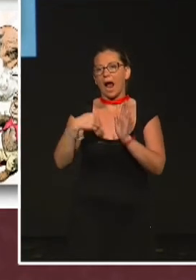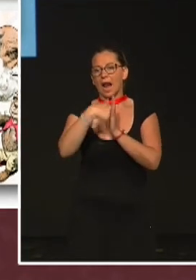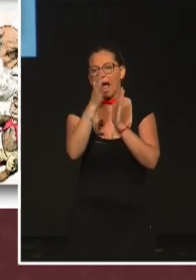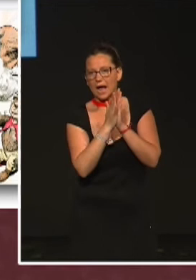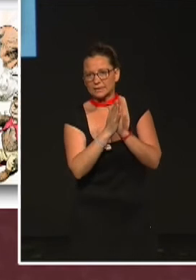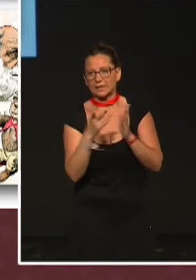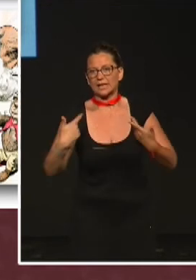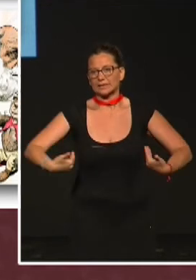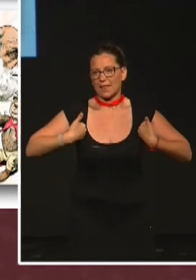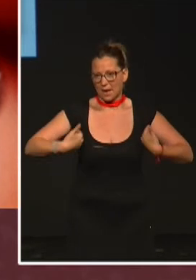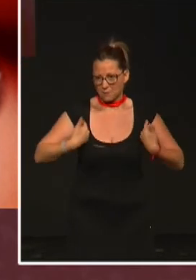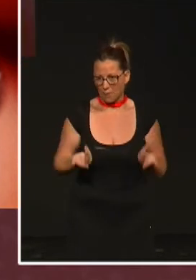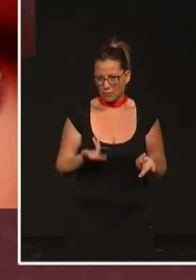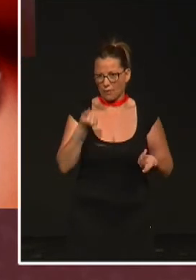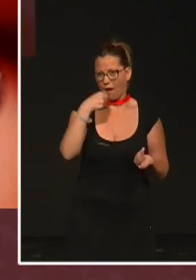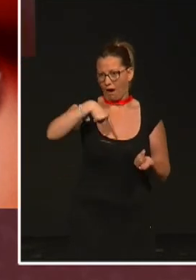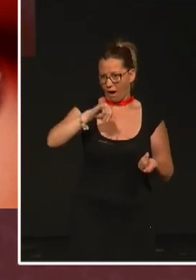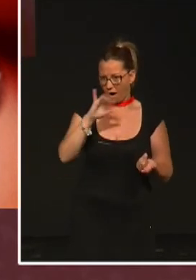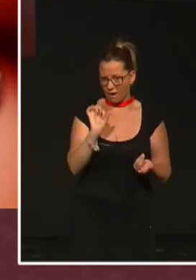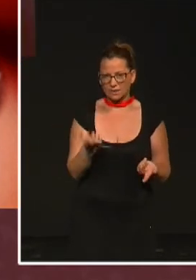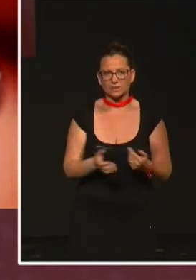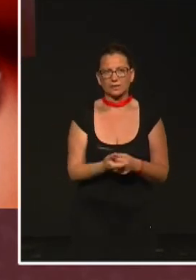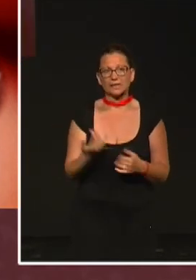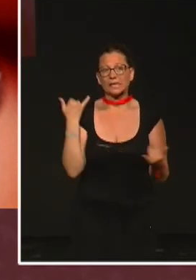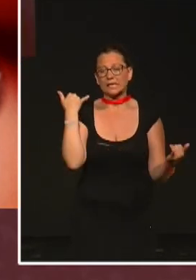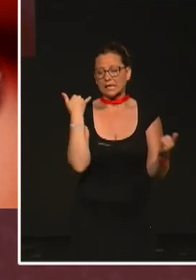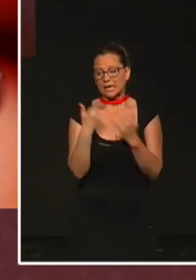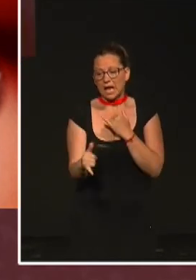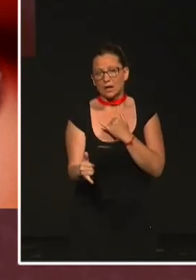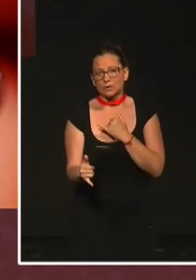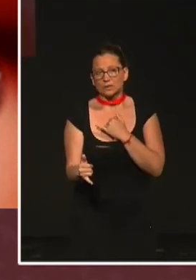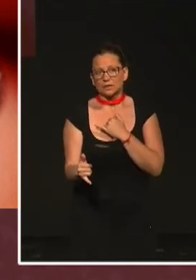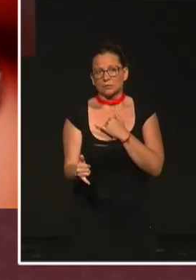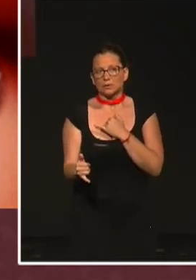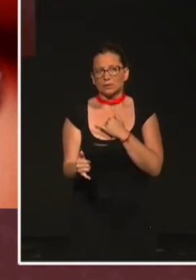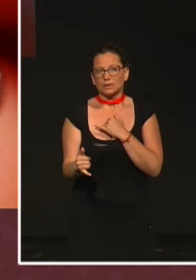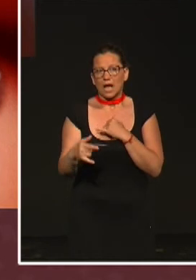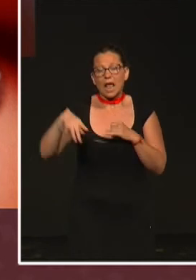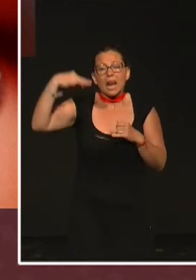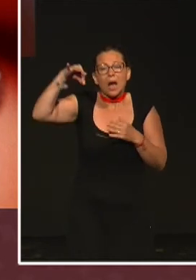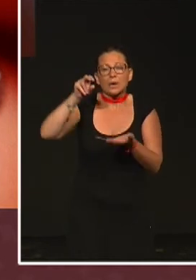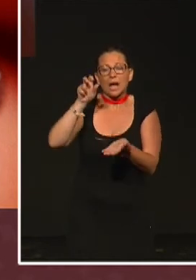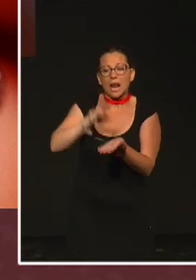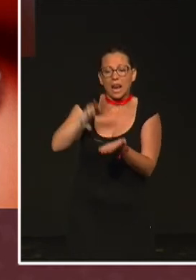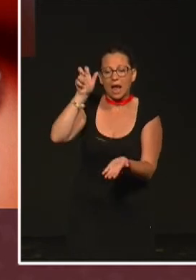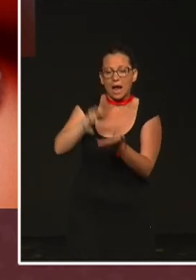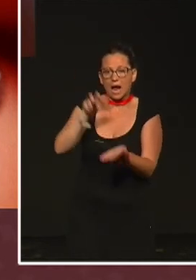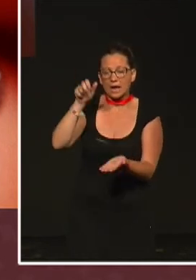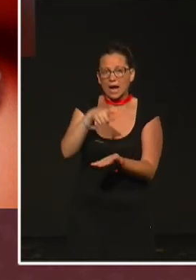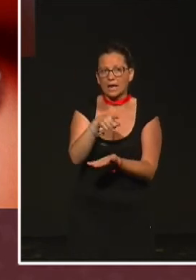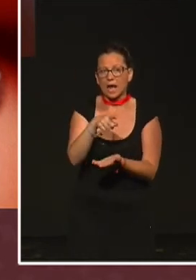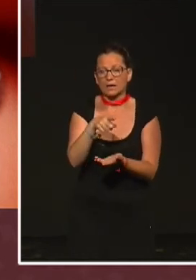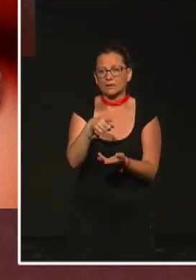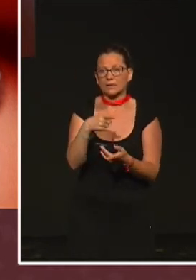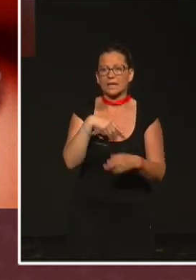surgió en esa época. El último de los homenajes a Darwin es esta ranita, es la única especie que lleva el nombre y el apellido de Darwin